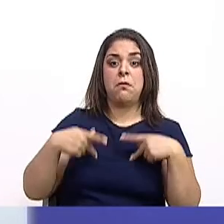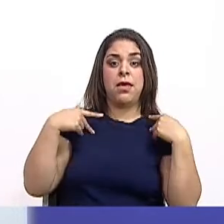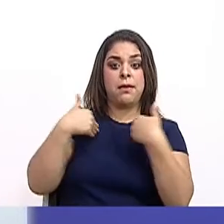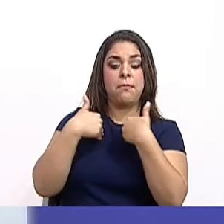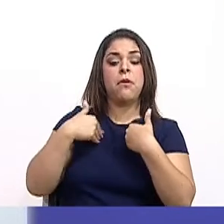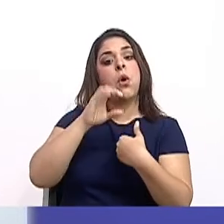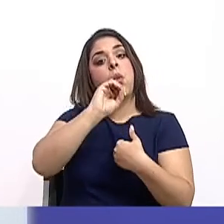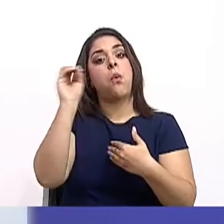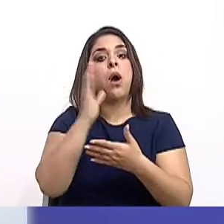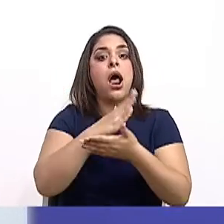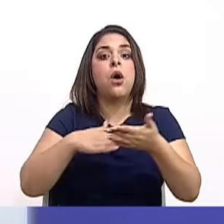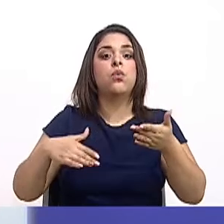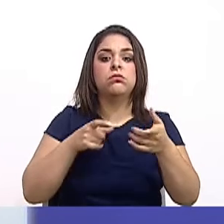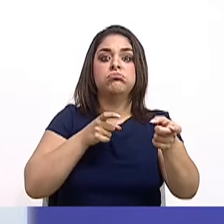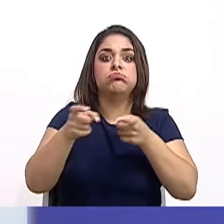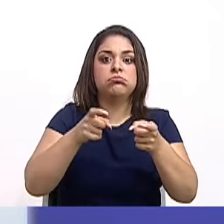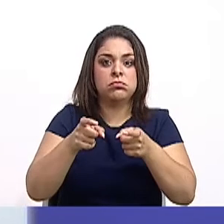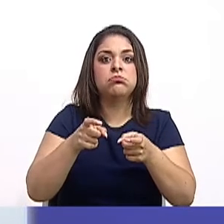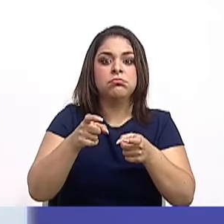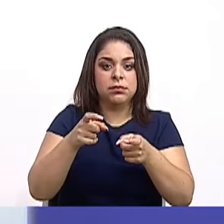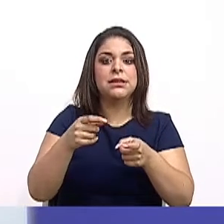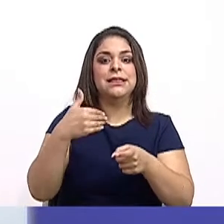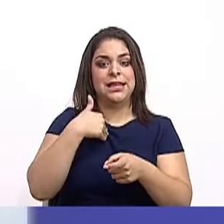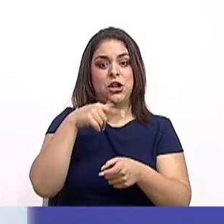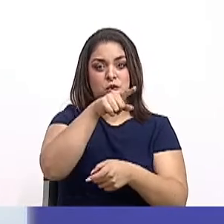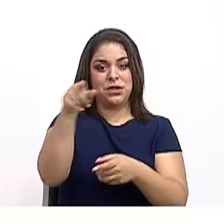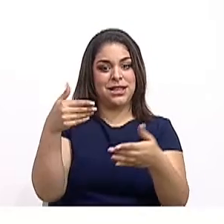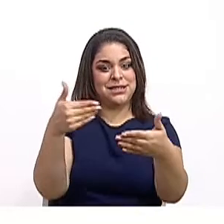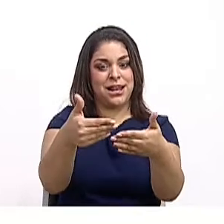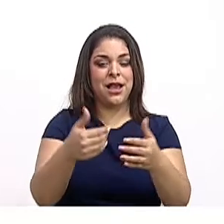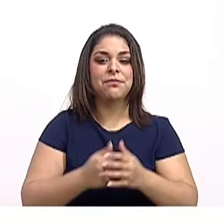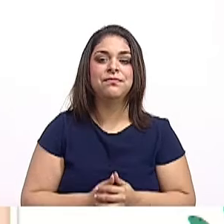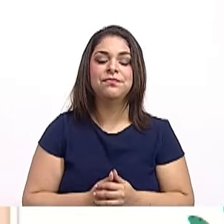manejo que puedan tener cerca. Continuamos.